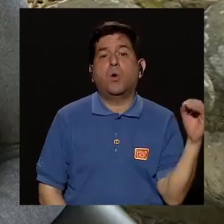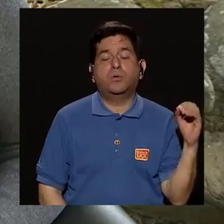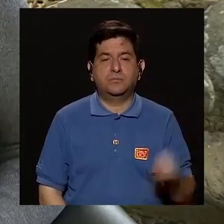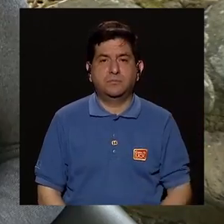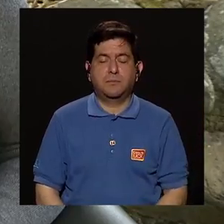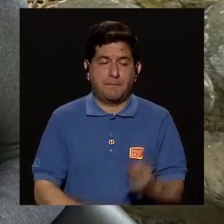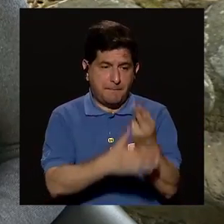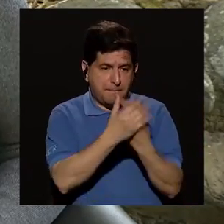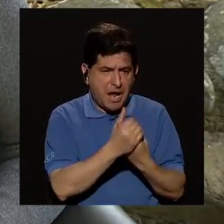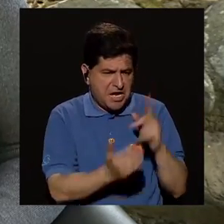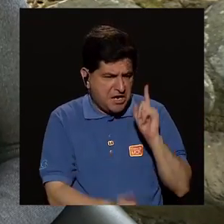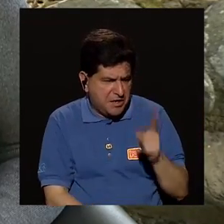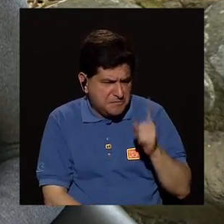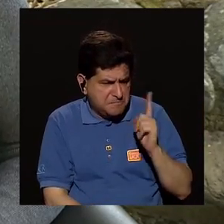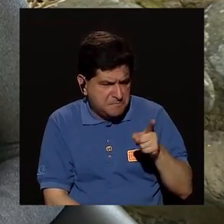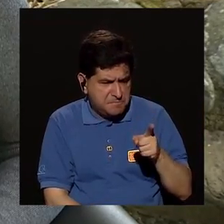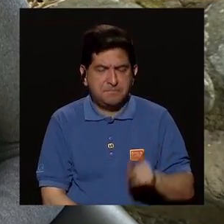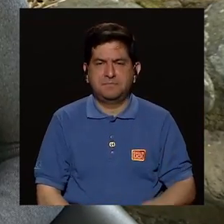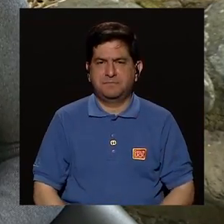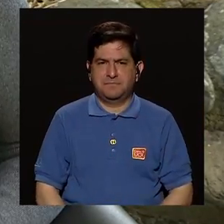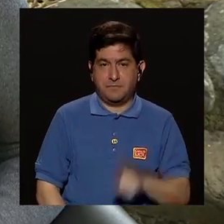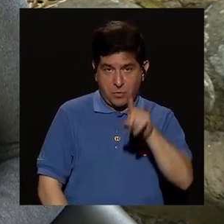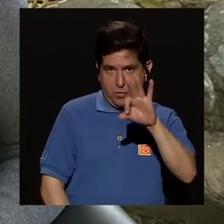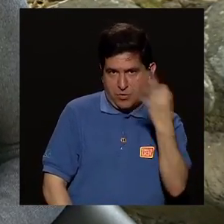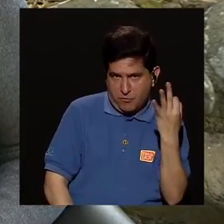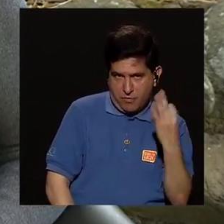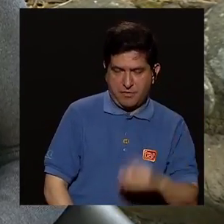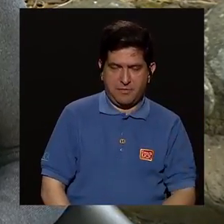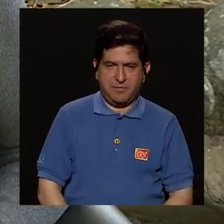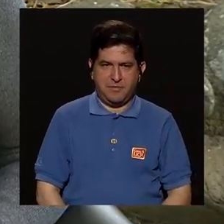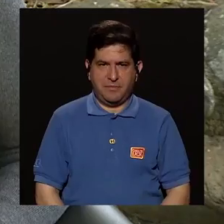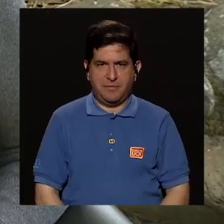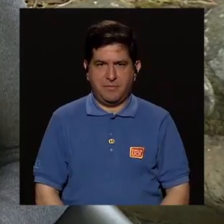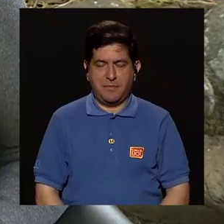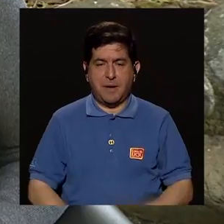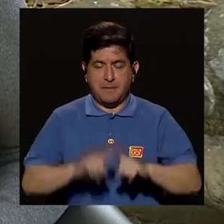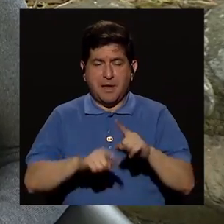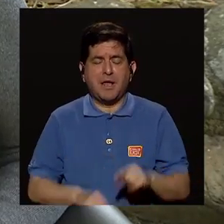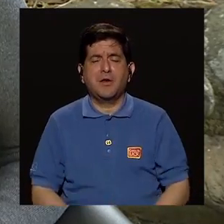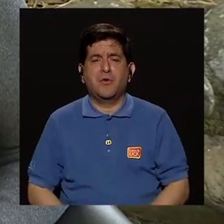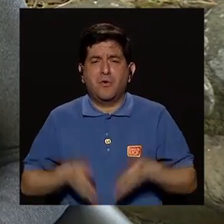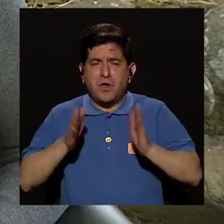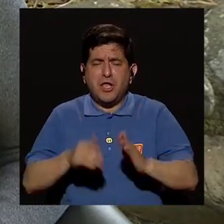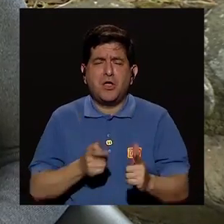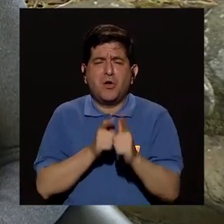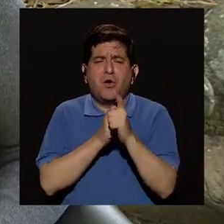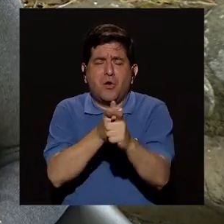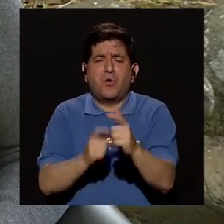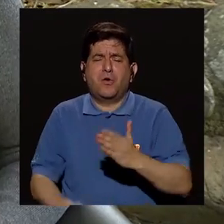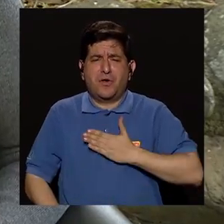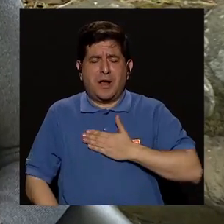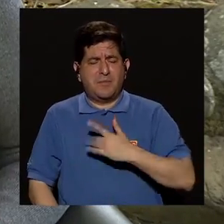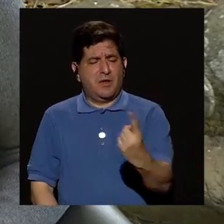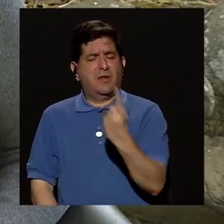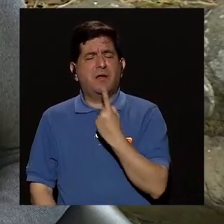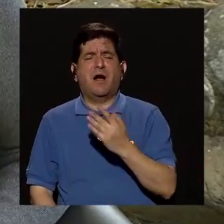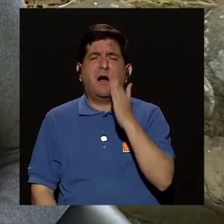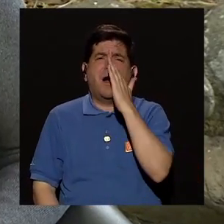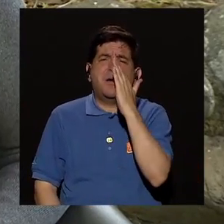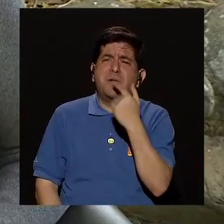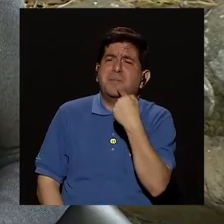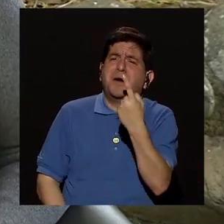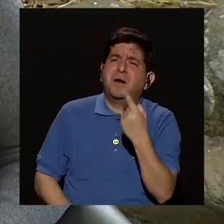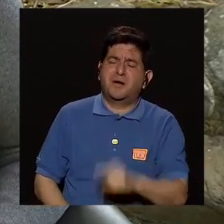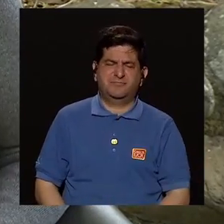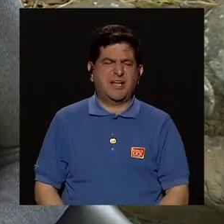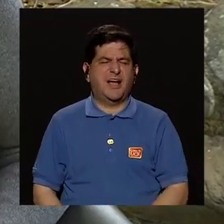O mi pareja le llama la atención de una forma y va de mí corriendo, mi hijo, y me dice, ay, mamá